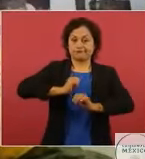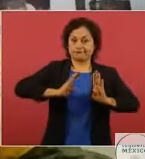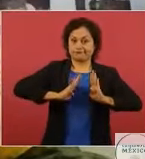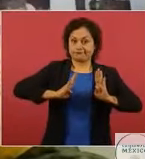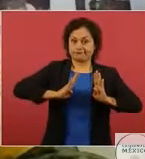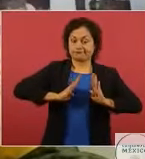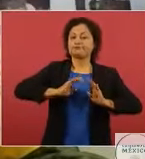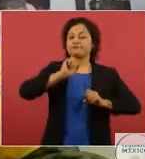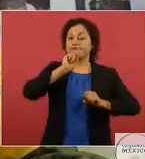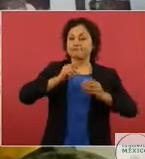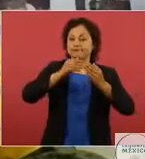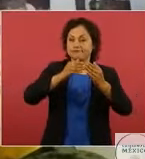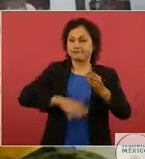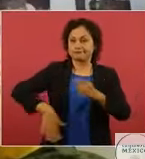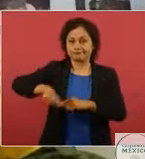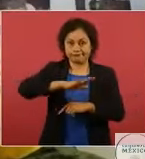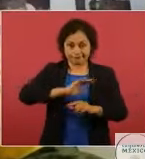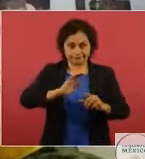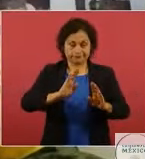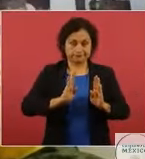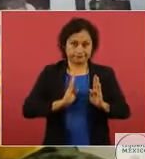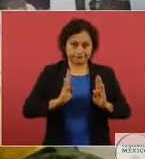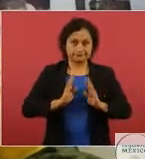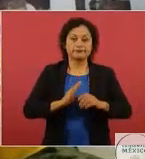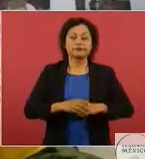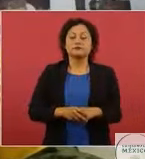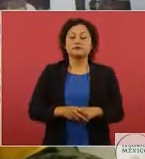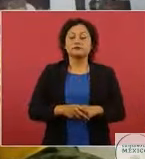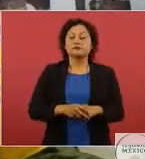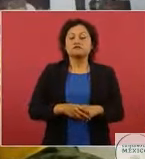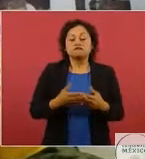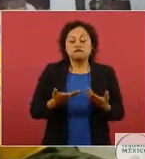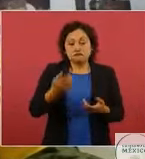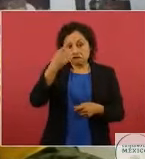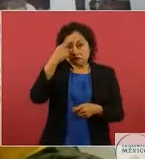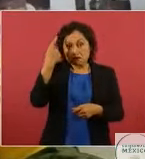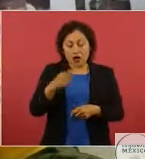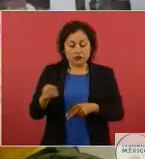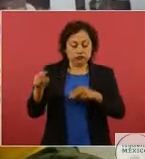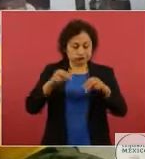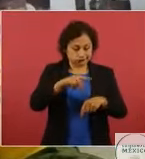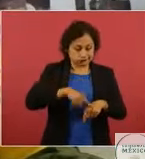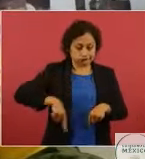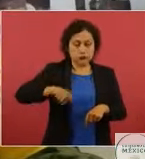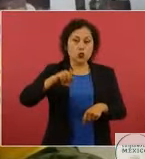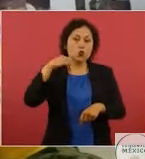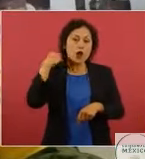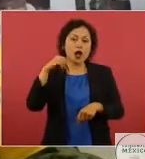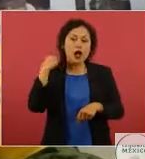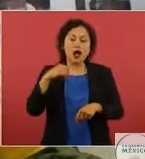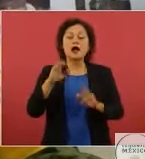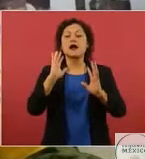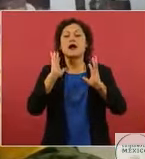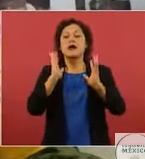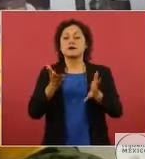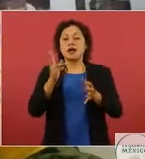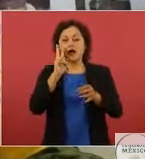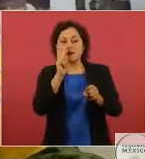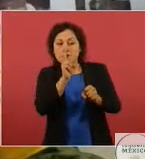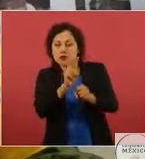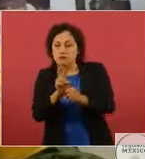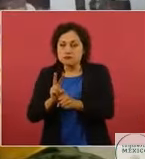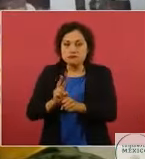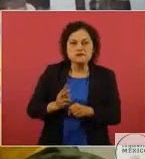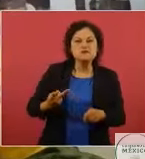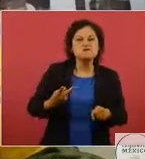dando prioridad a las poblaciones donde impactó el huracán en la parte costera de aquí de Oaxaca. También